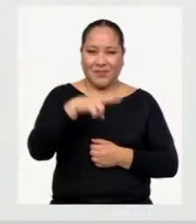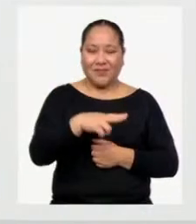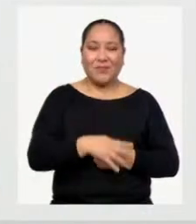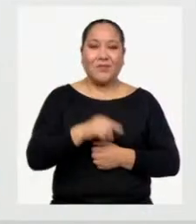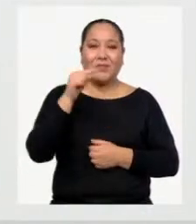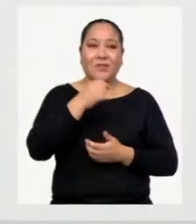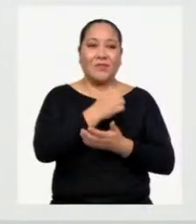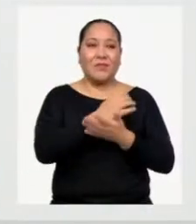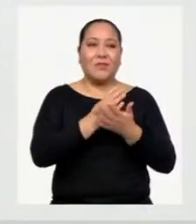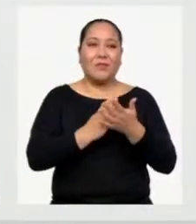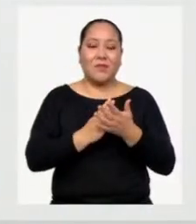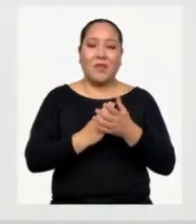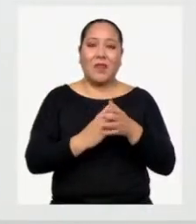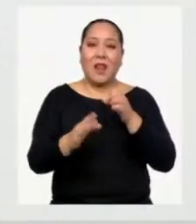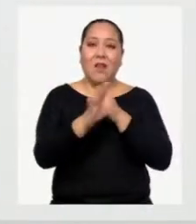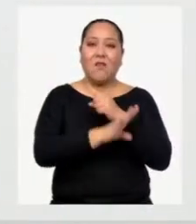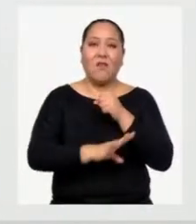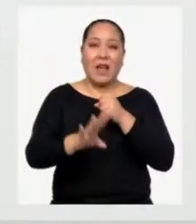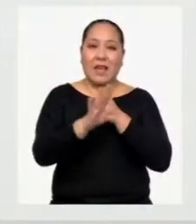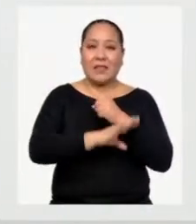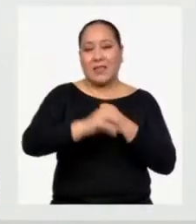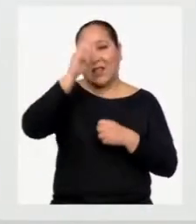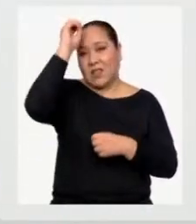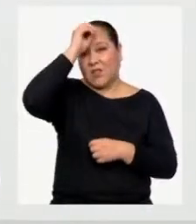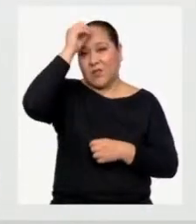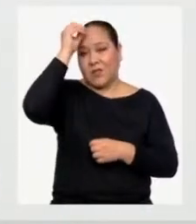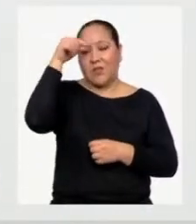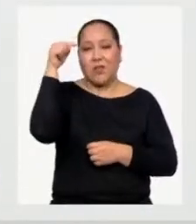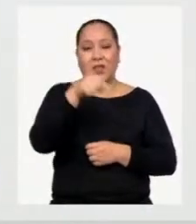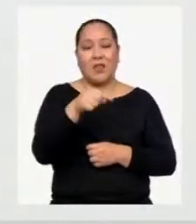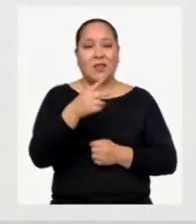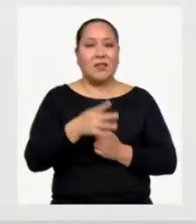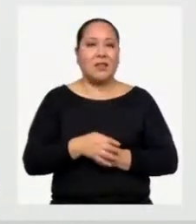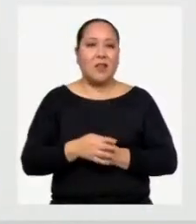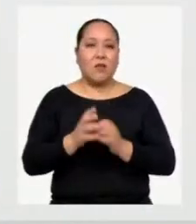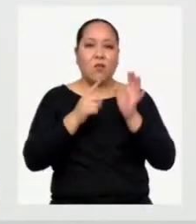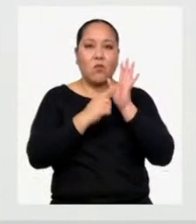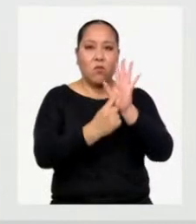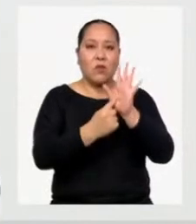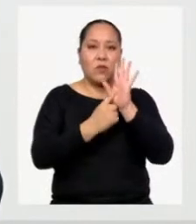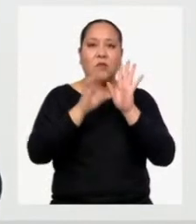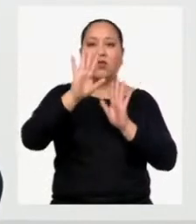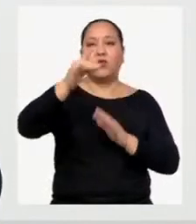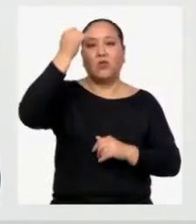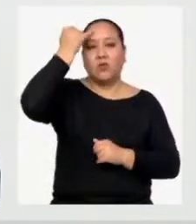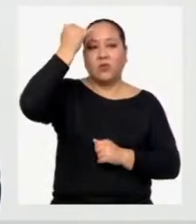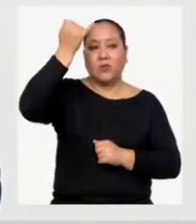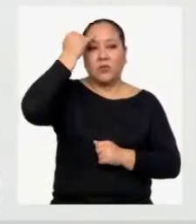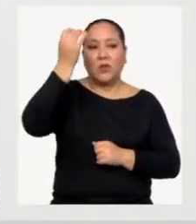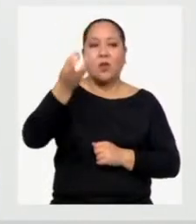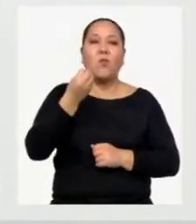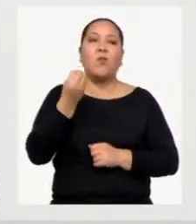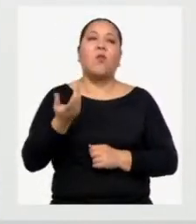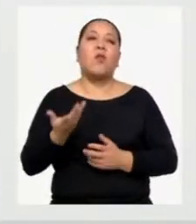parte es el tronco del artículo de opinión Pues en ella expones tus ideas en torno a por qué debemos respetar